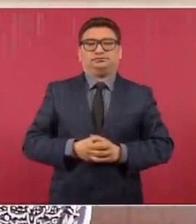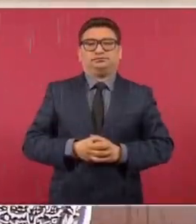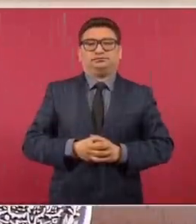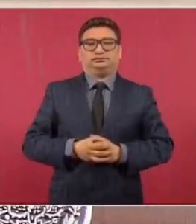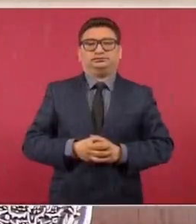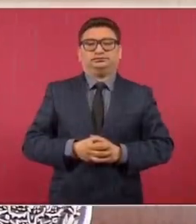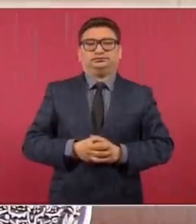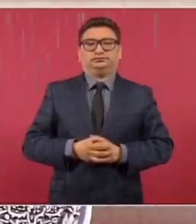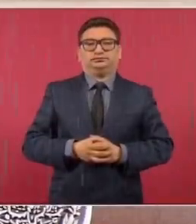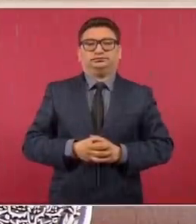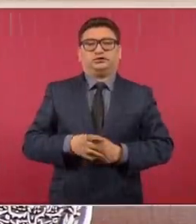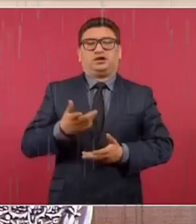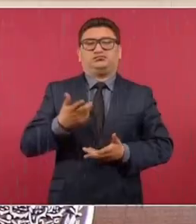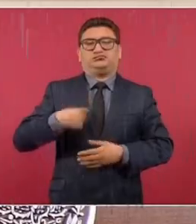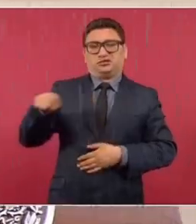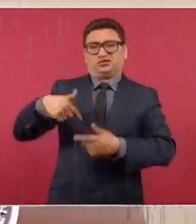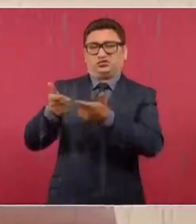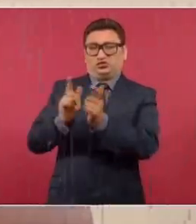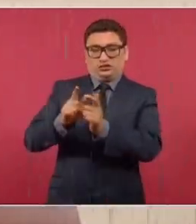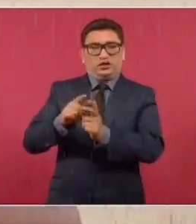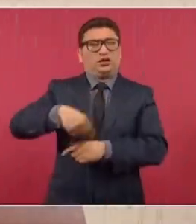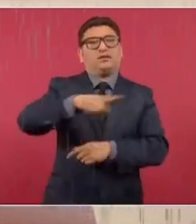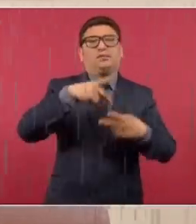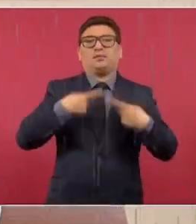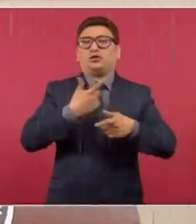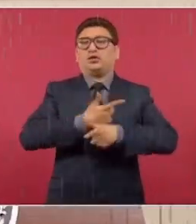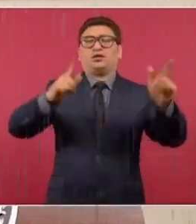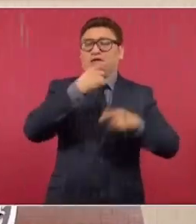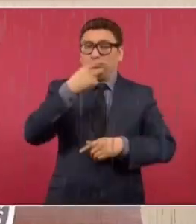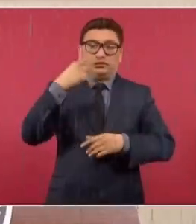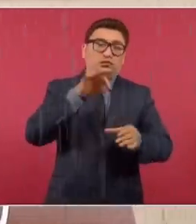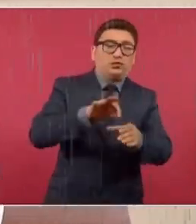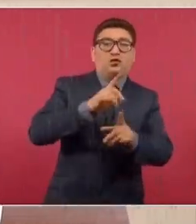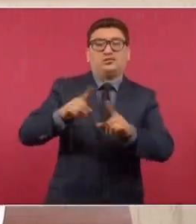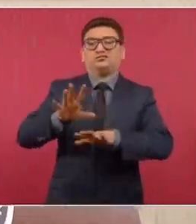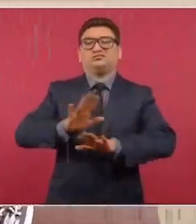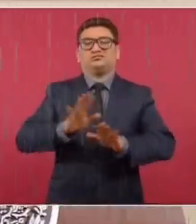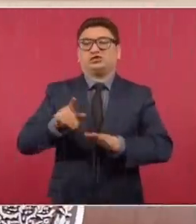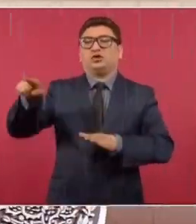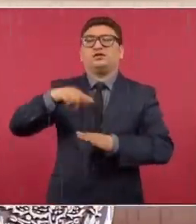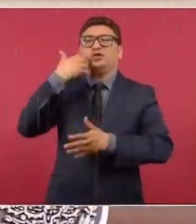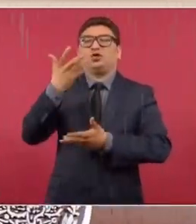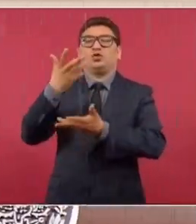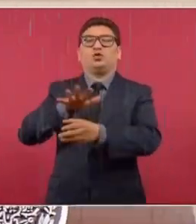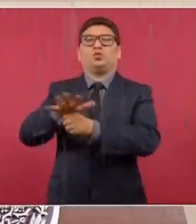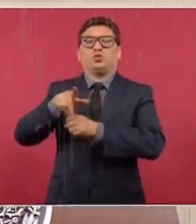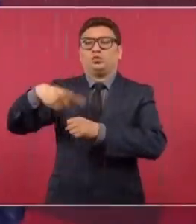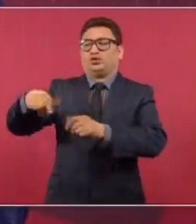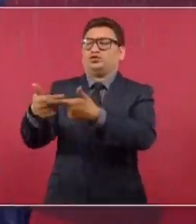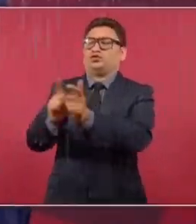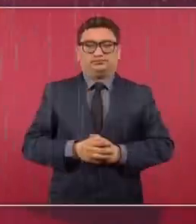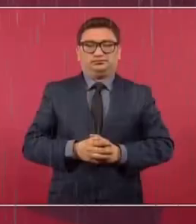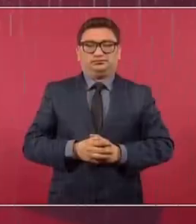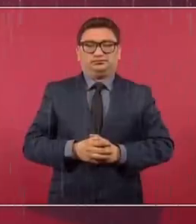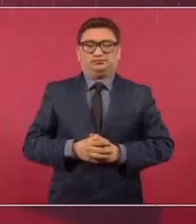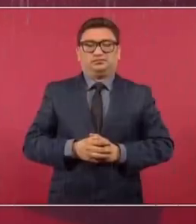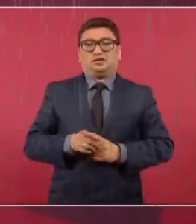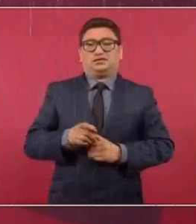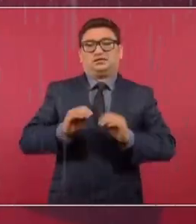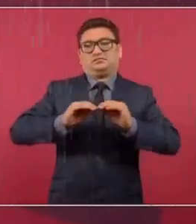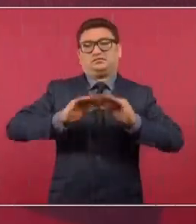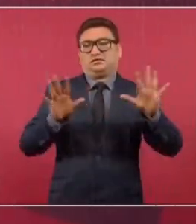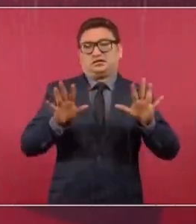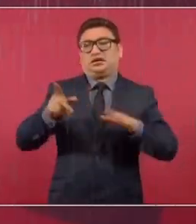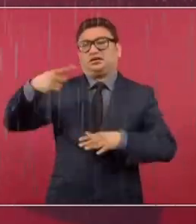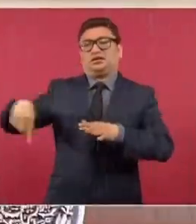no les importa la democracia, sino lo que quieren es que continúe el predominio de una oligarquía. Y desde luego que